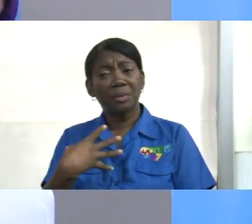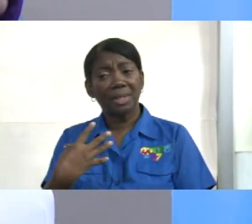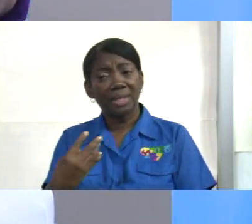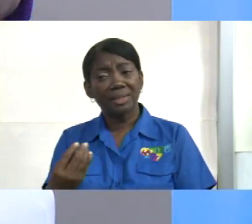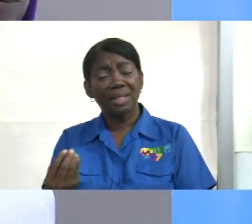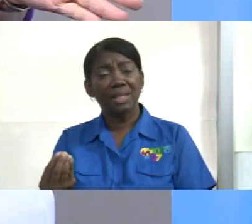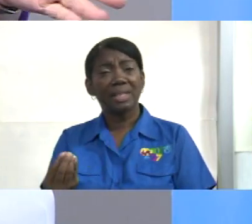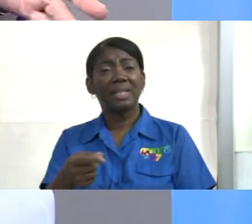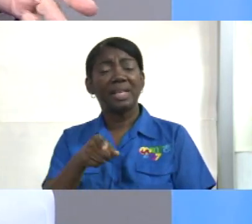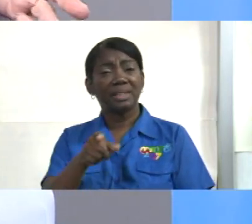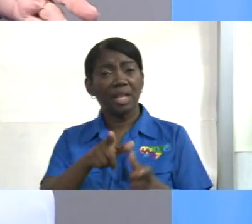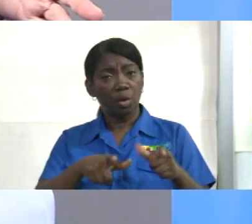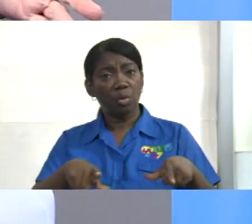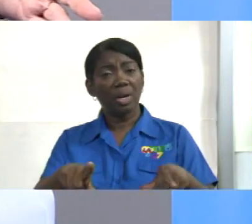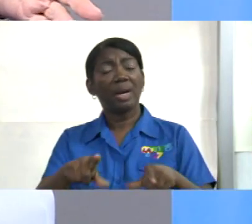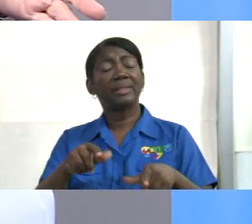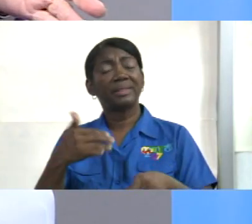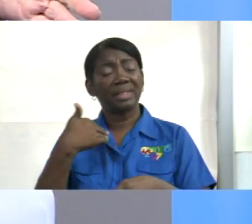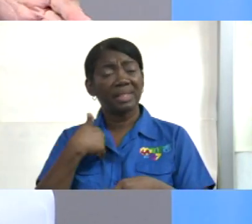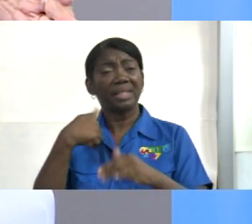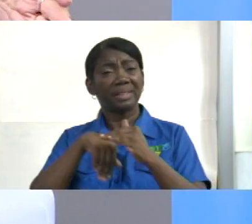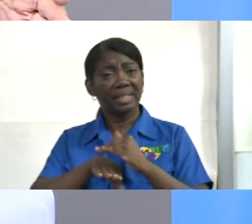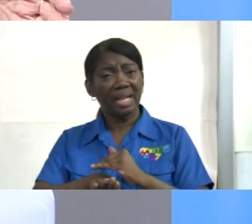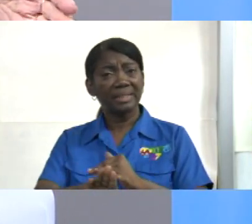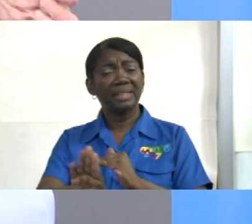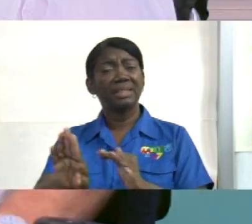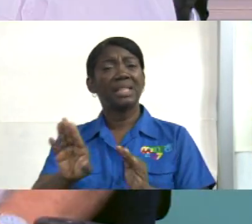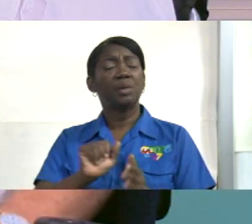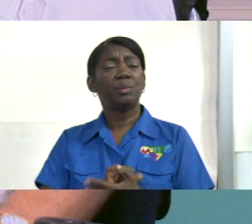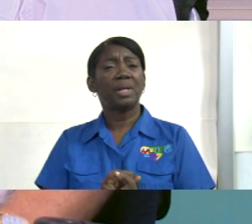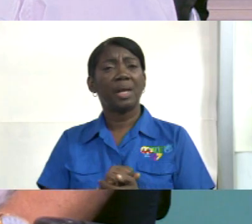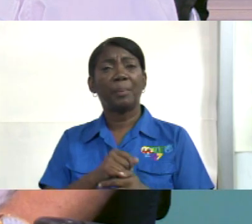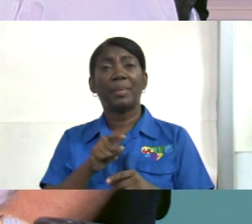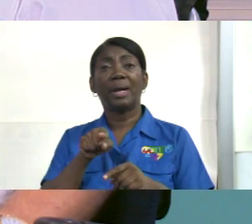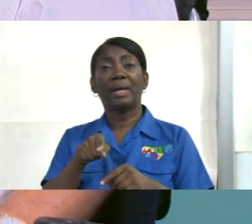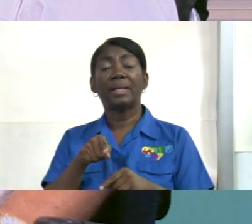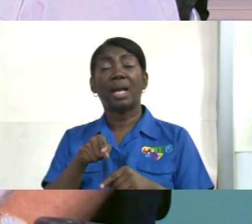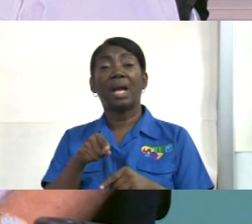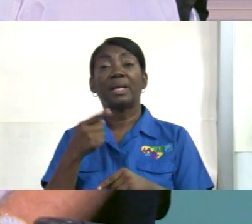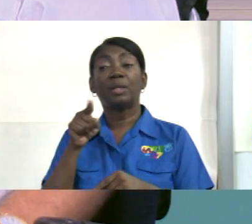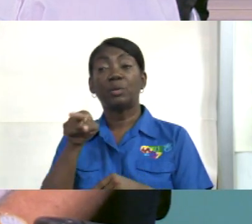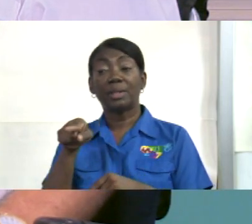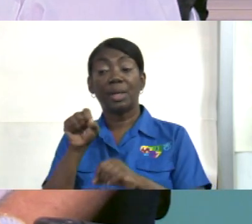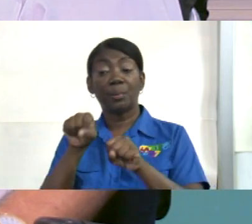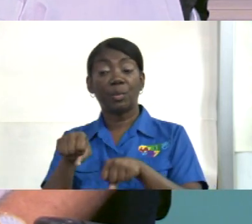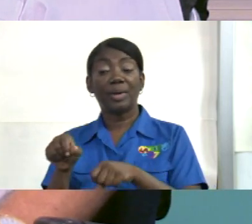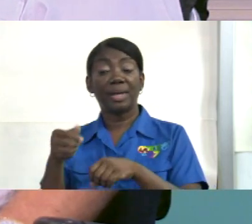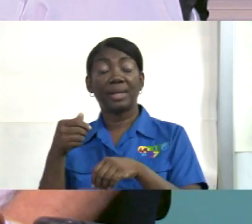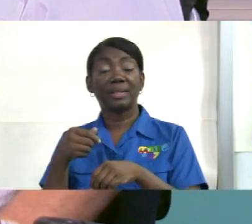ese lugar tiene que ser accesible para que usted pueda entrar así